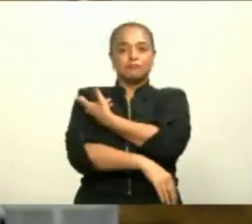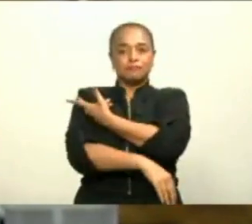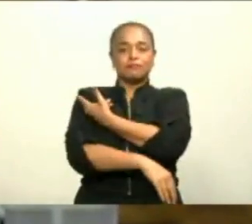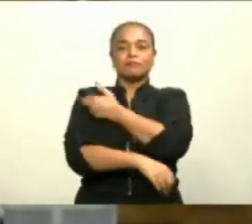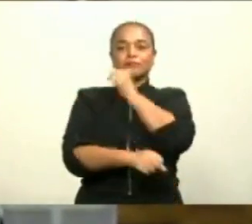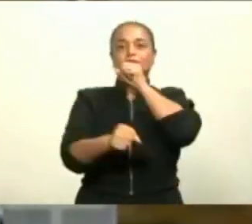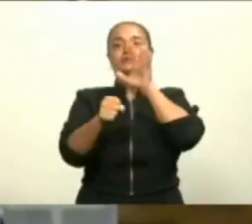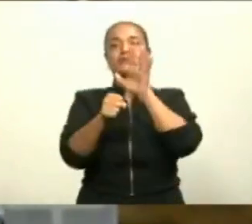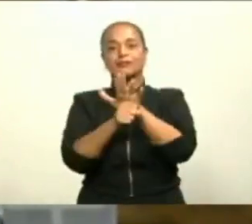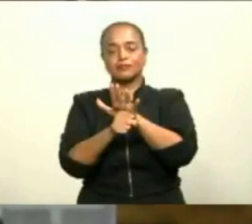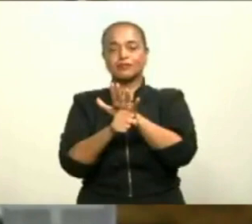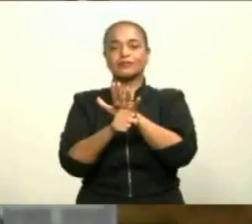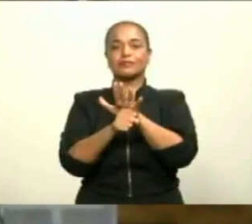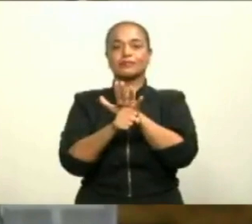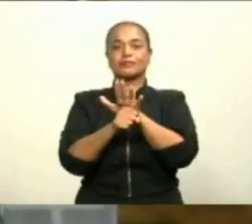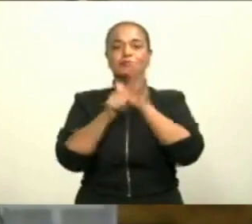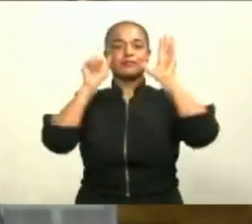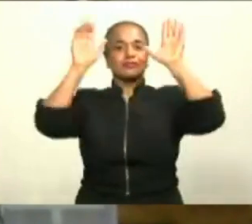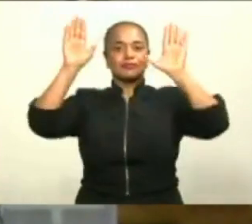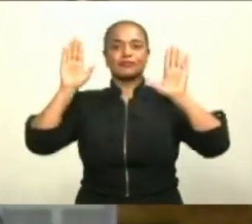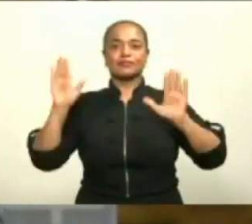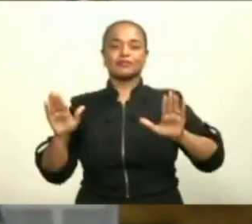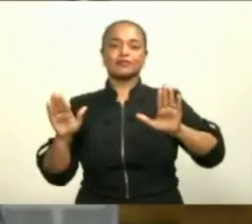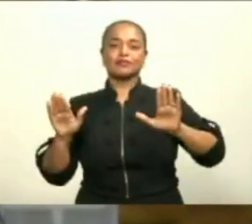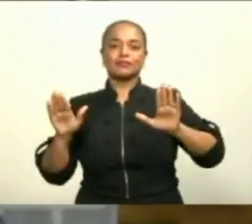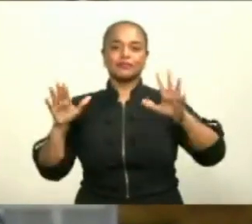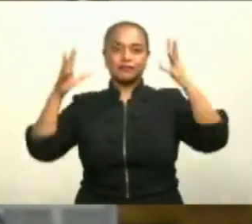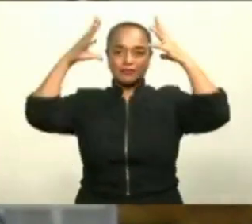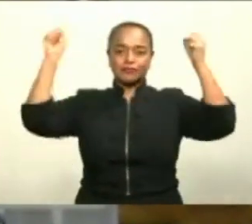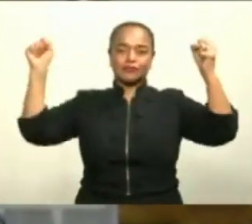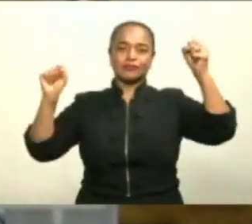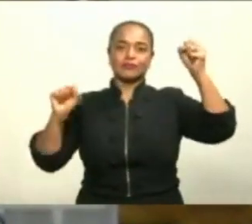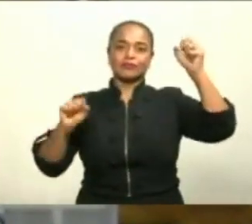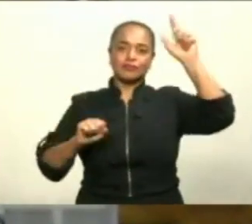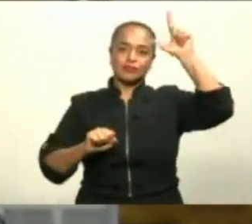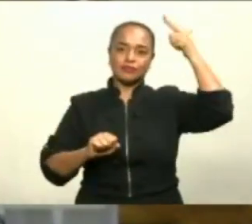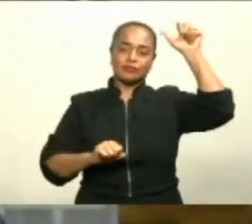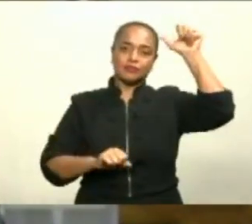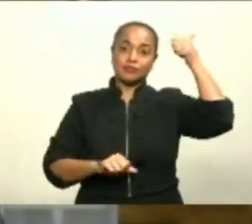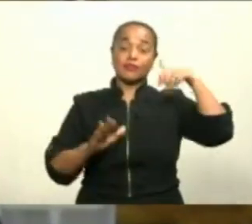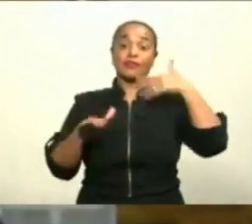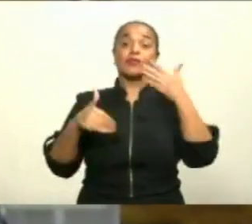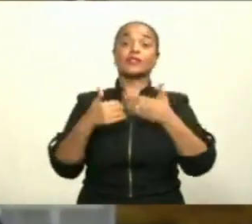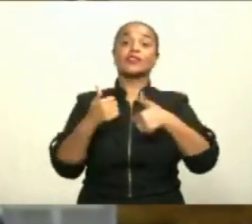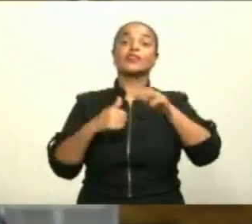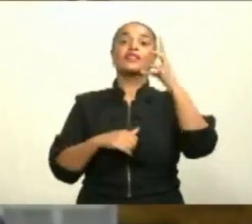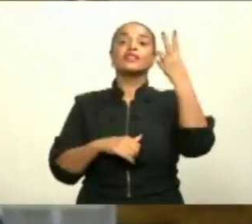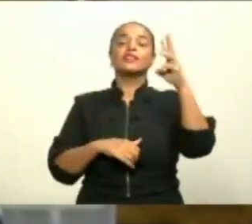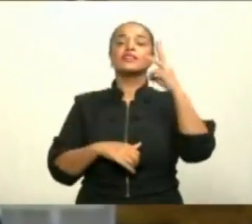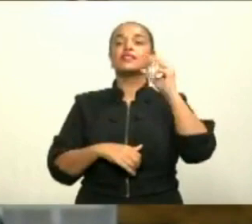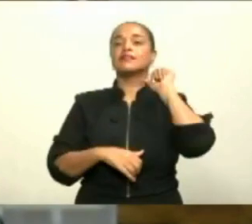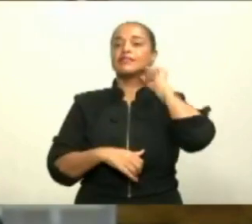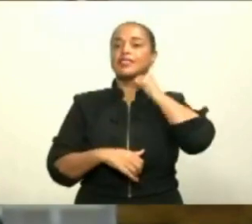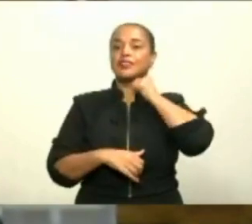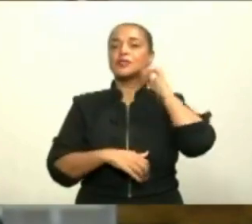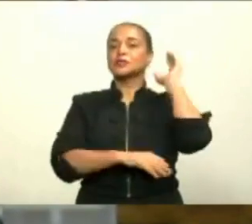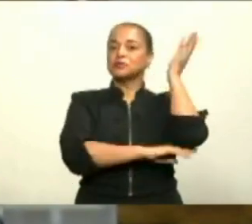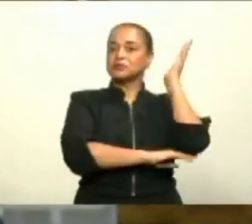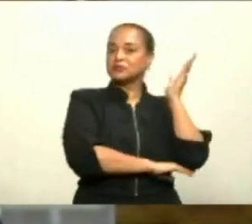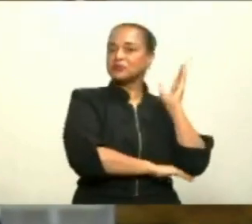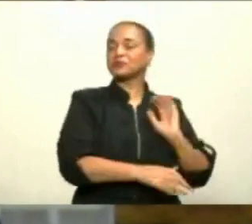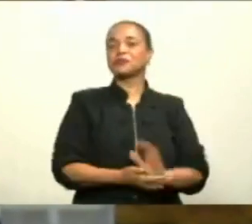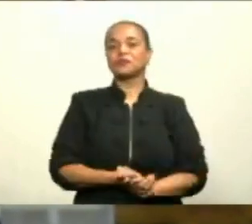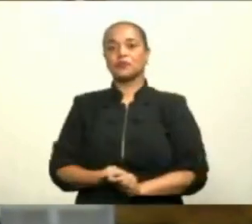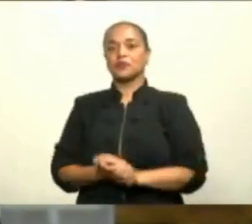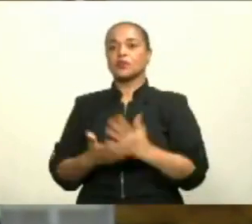prometió el excelentísimo señor presidente Luis Abinader en su discurso de toma de posesión. No quisiera terminar